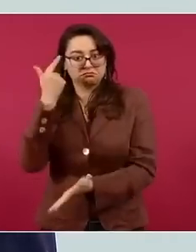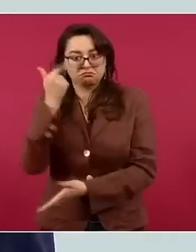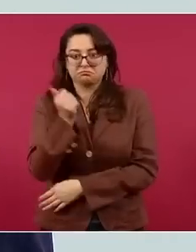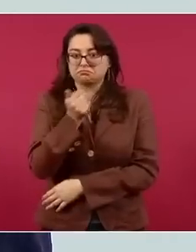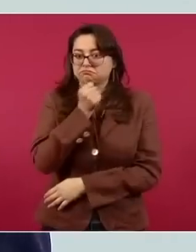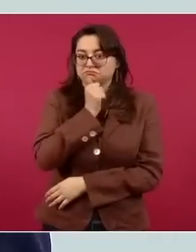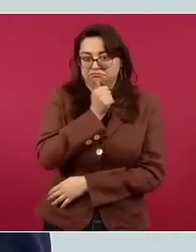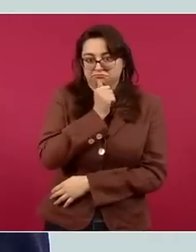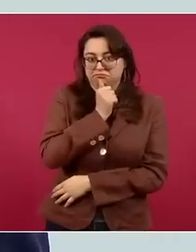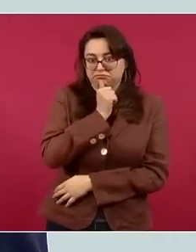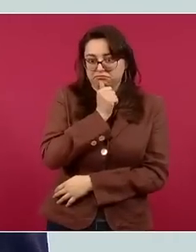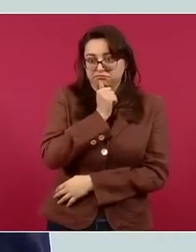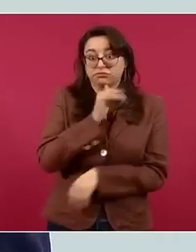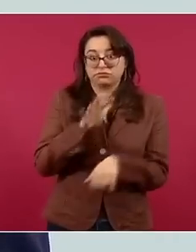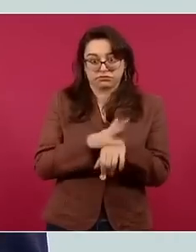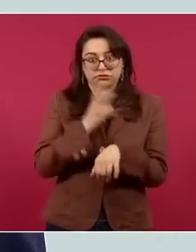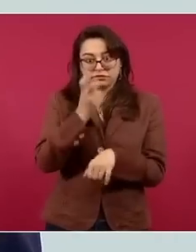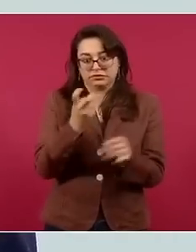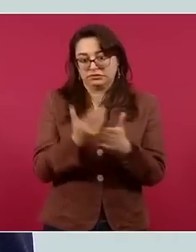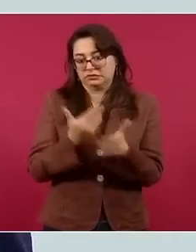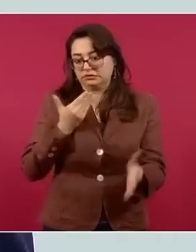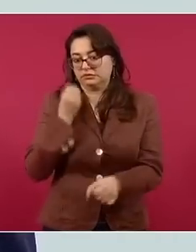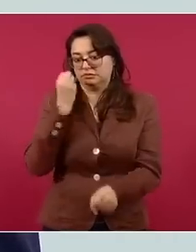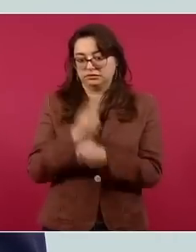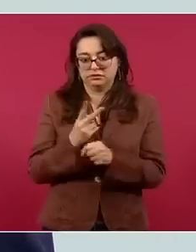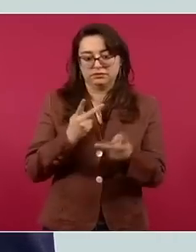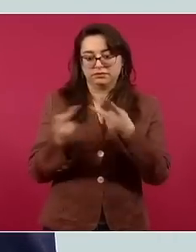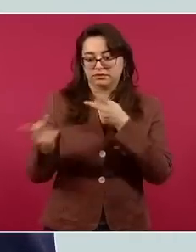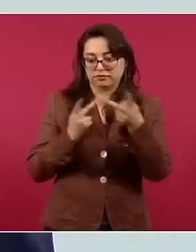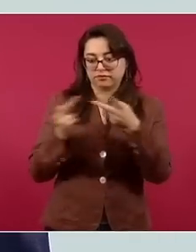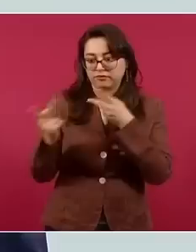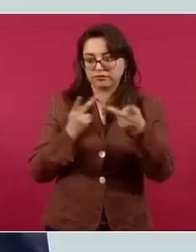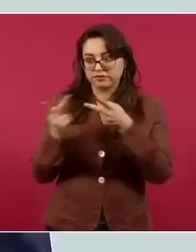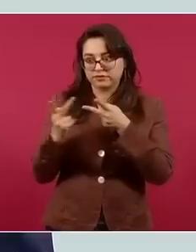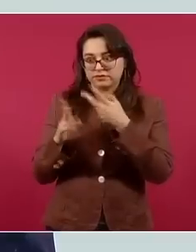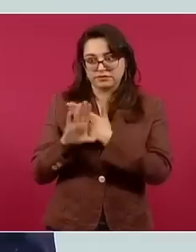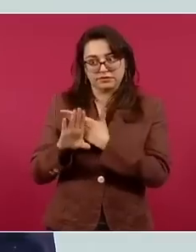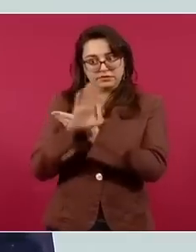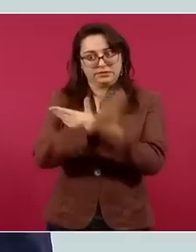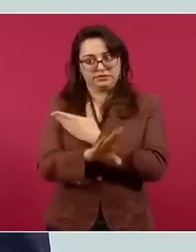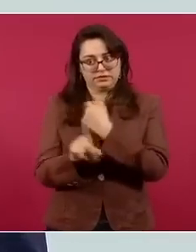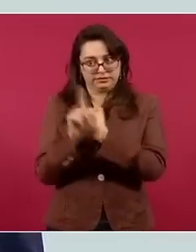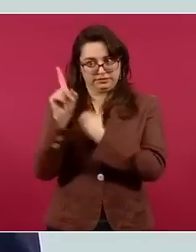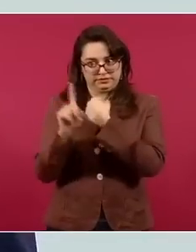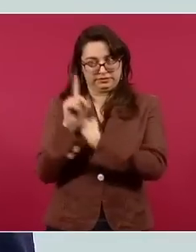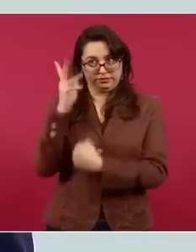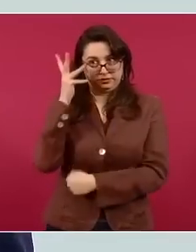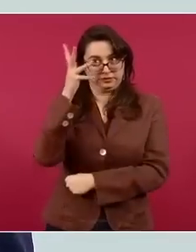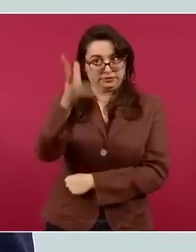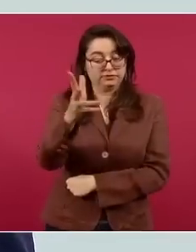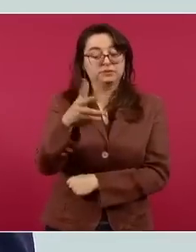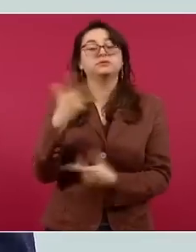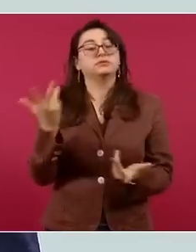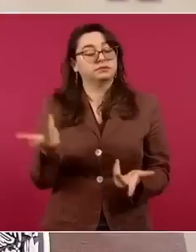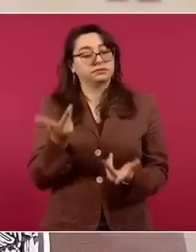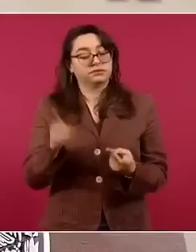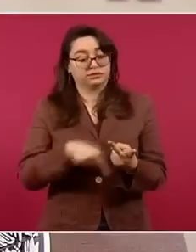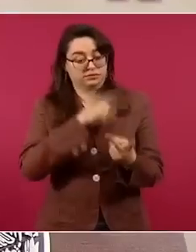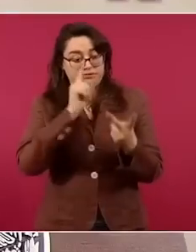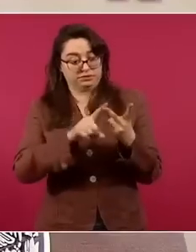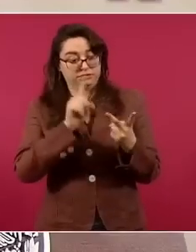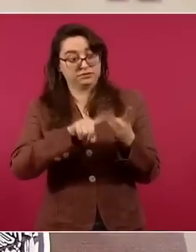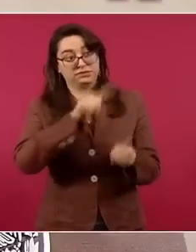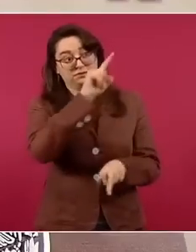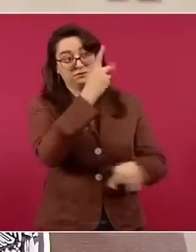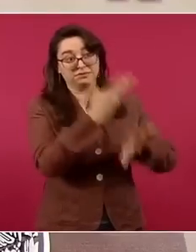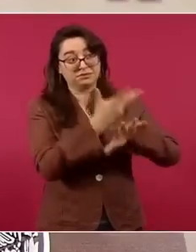de cooperación, queremos cooperar con Estados Unidos, que tiene un enorme problema de adicción al fentanilo y de producción